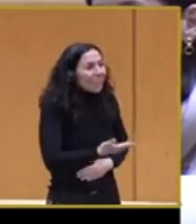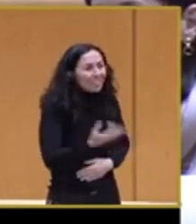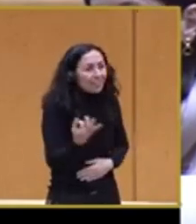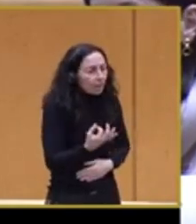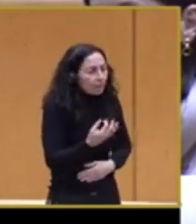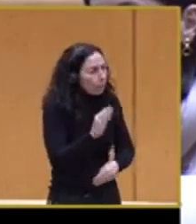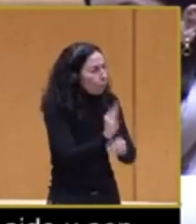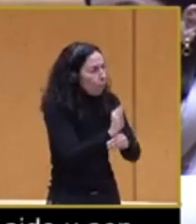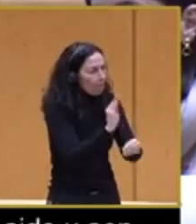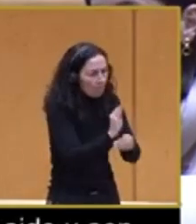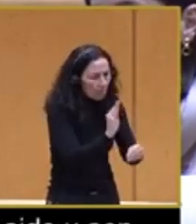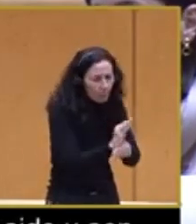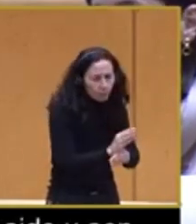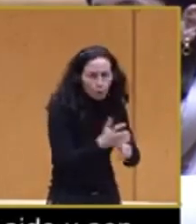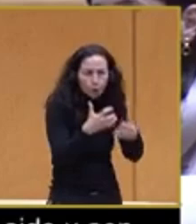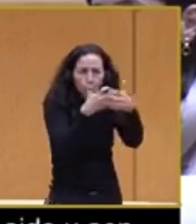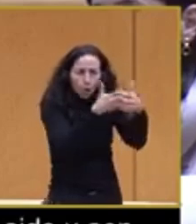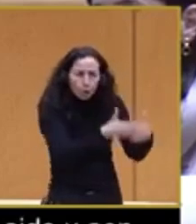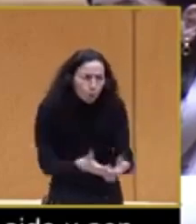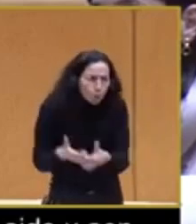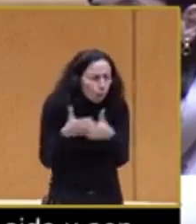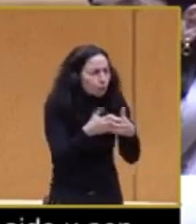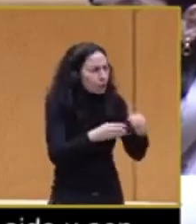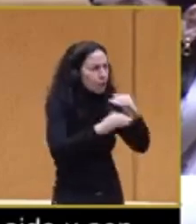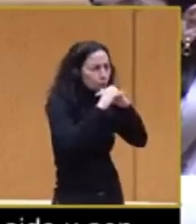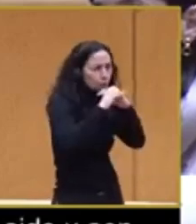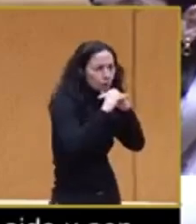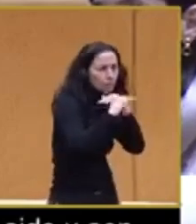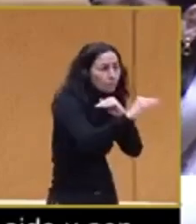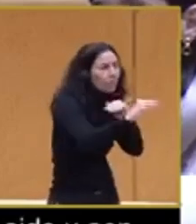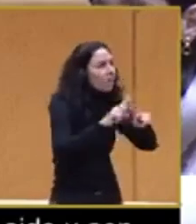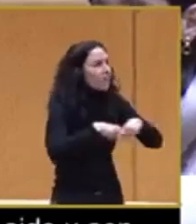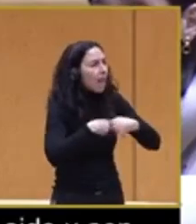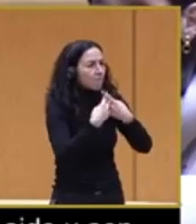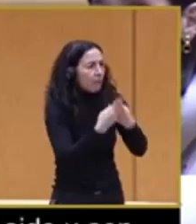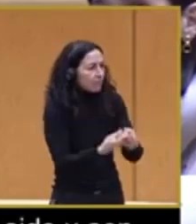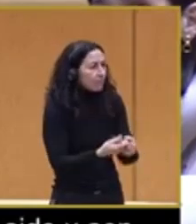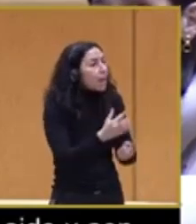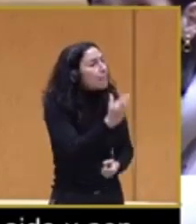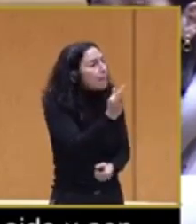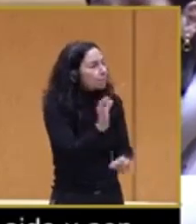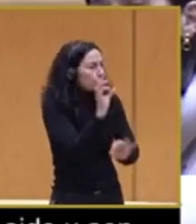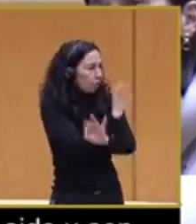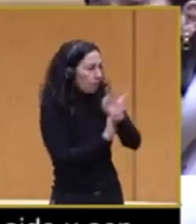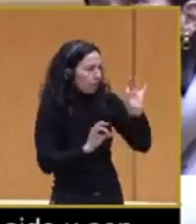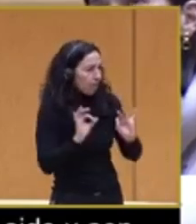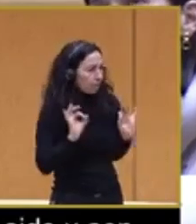lucha y sostenimiento de las familias y las organizaciones.